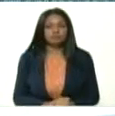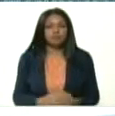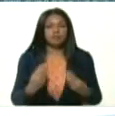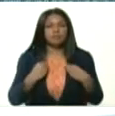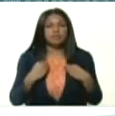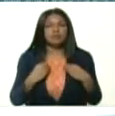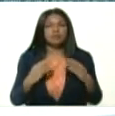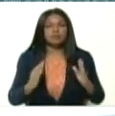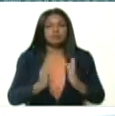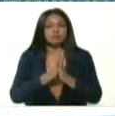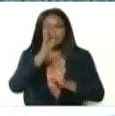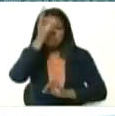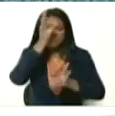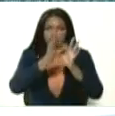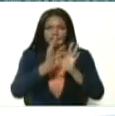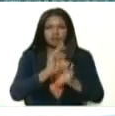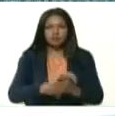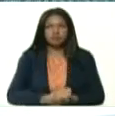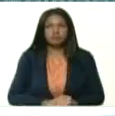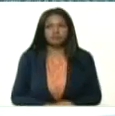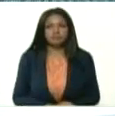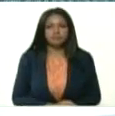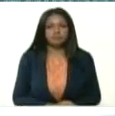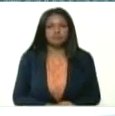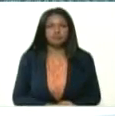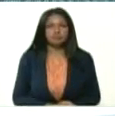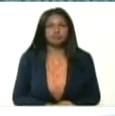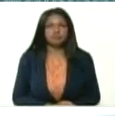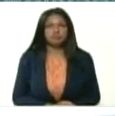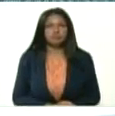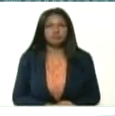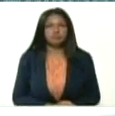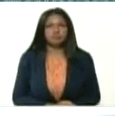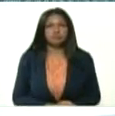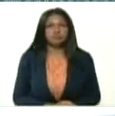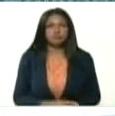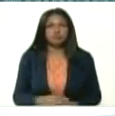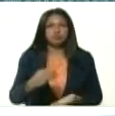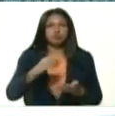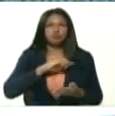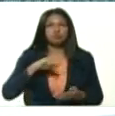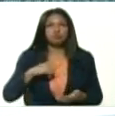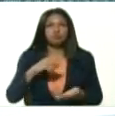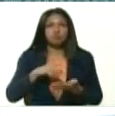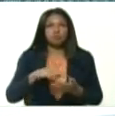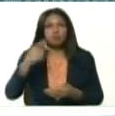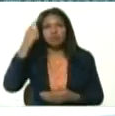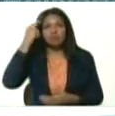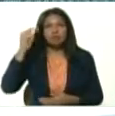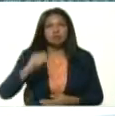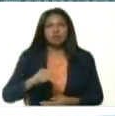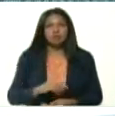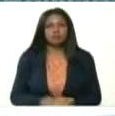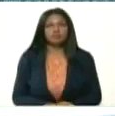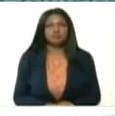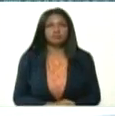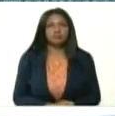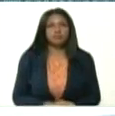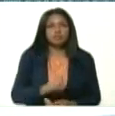Santa Fe, municipio Baruta, del estado Miranda. Eso nos coloca, presidente, al día de hoy en